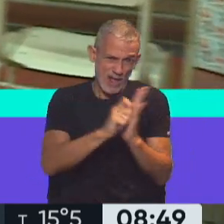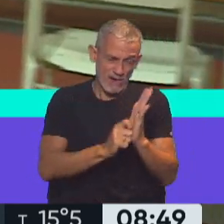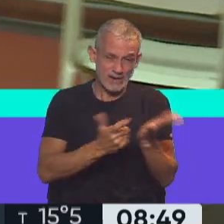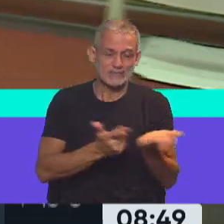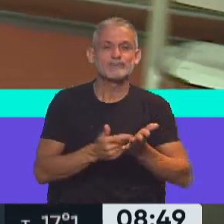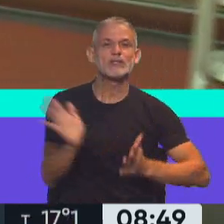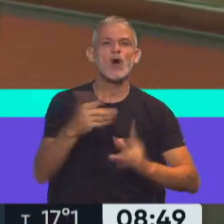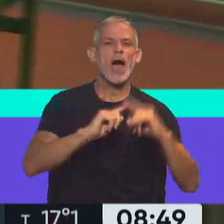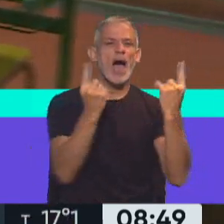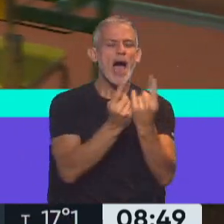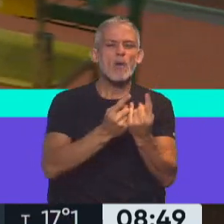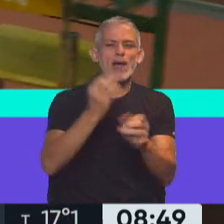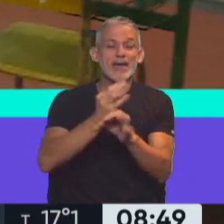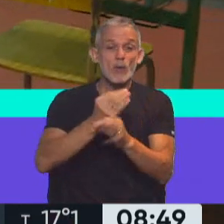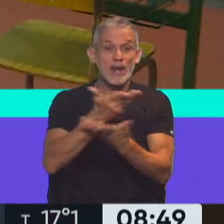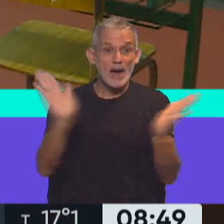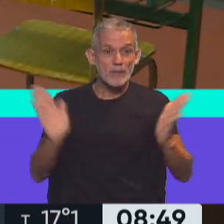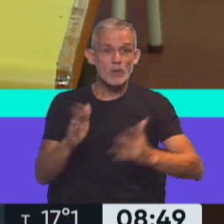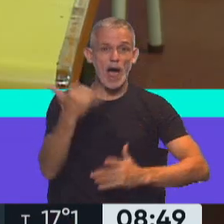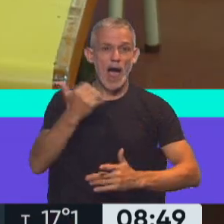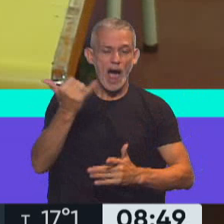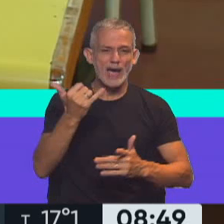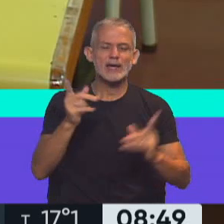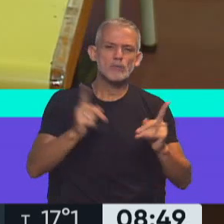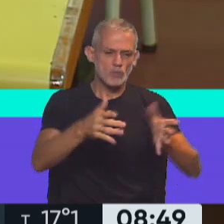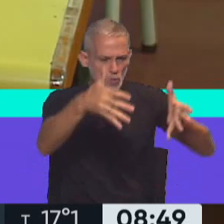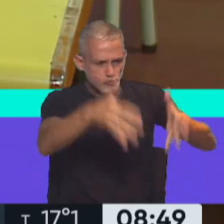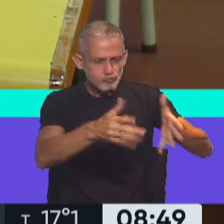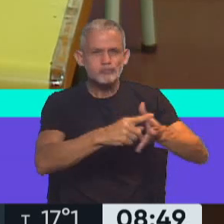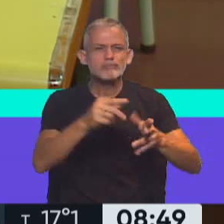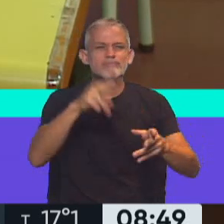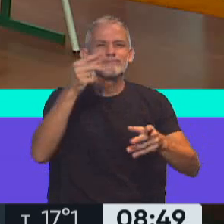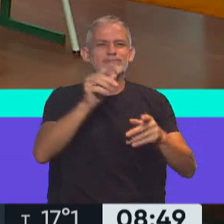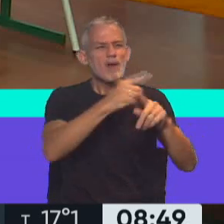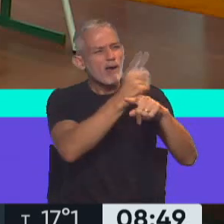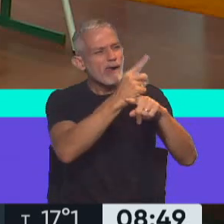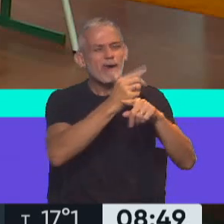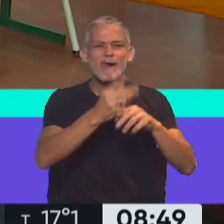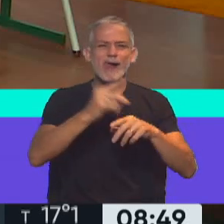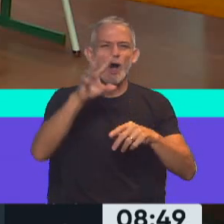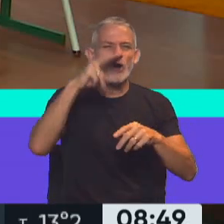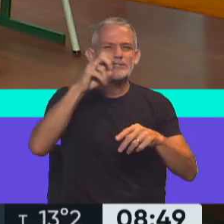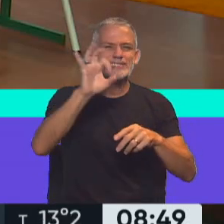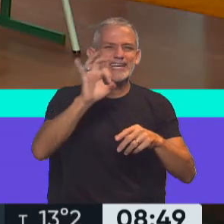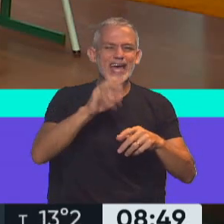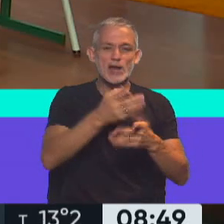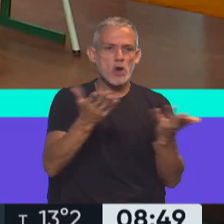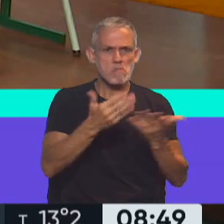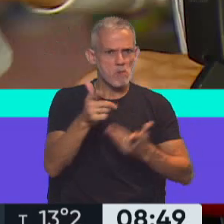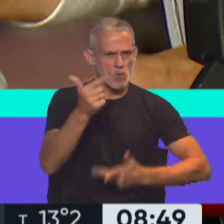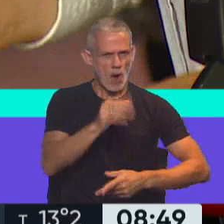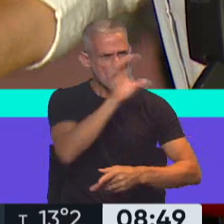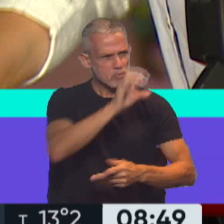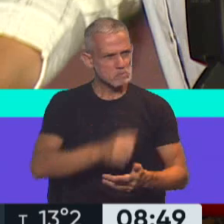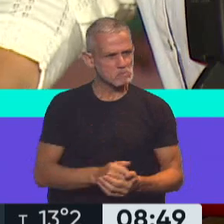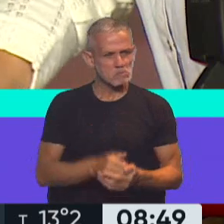puesto en todas las aulas de las escuelas públicas aquellos artefactos que miden el oxígeno, el CO2, y es un pedido,